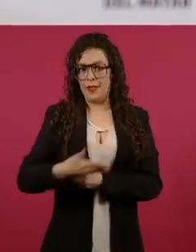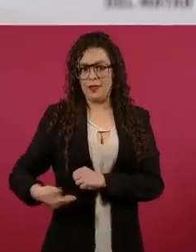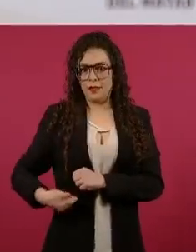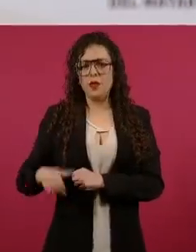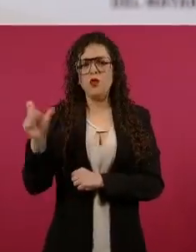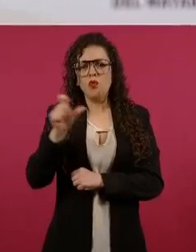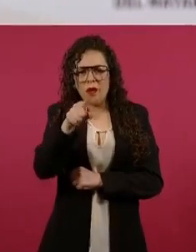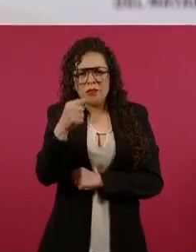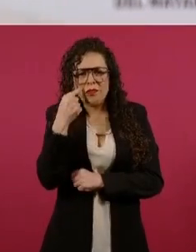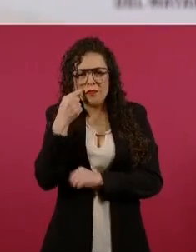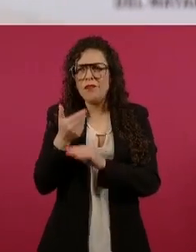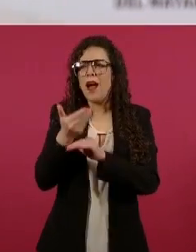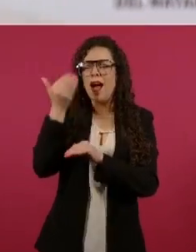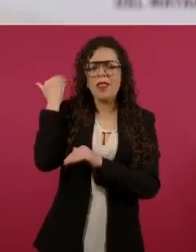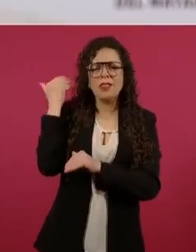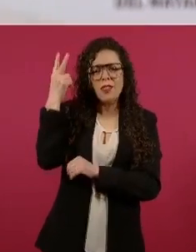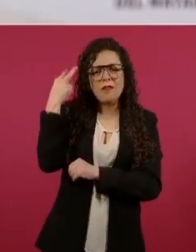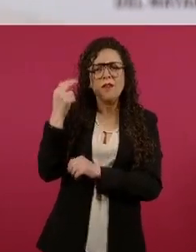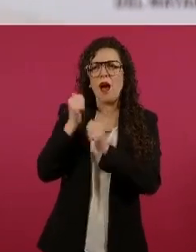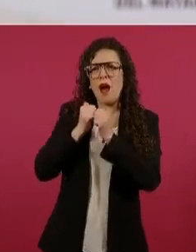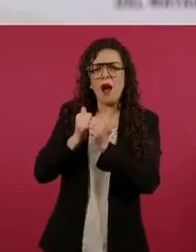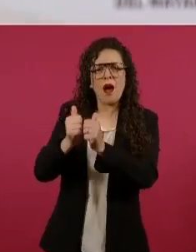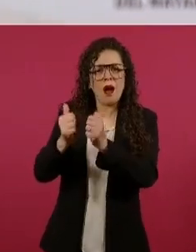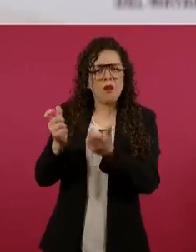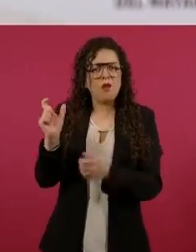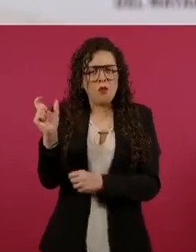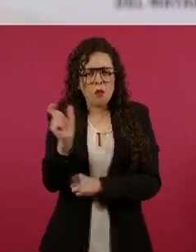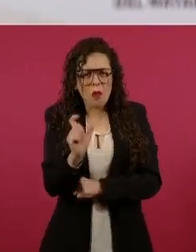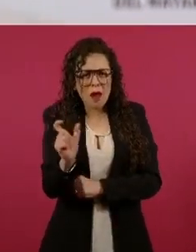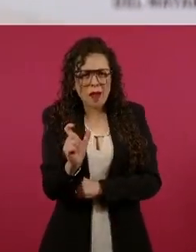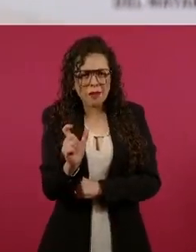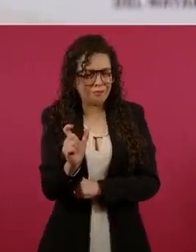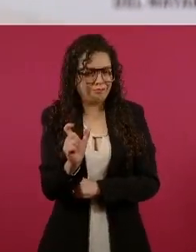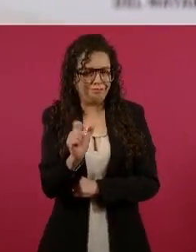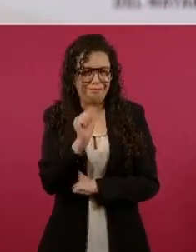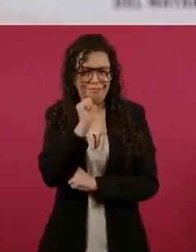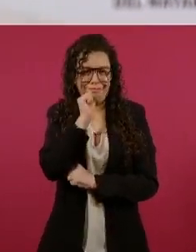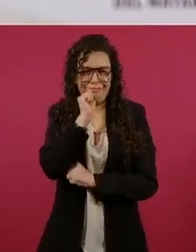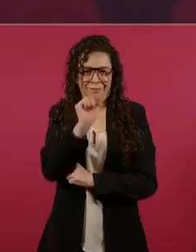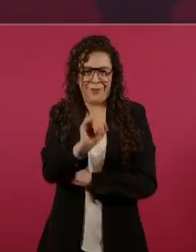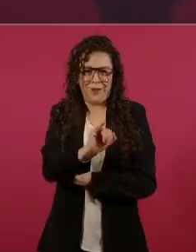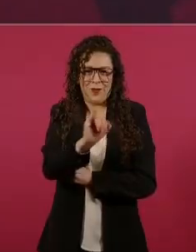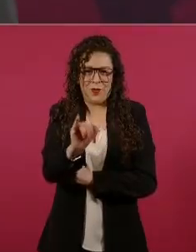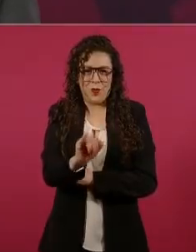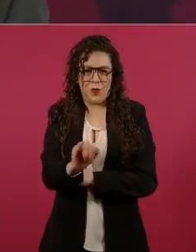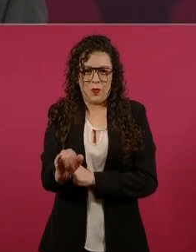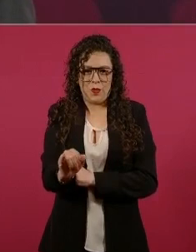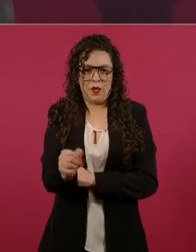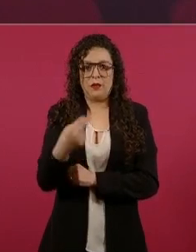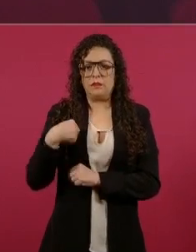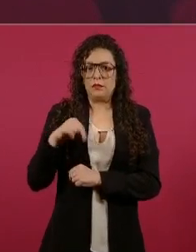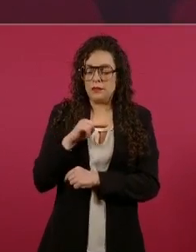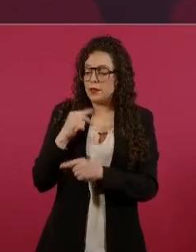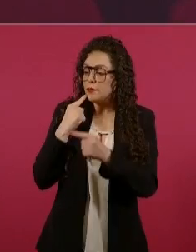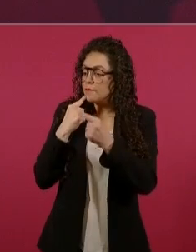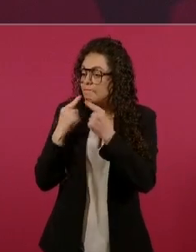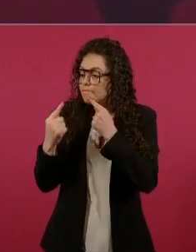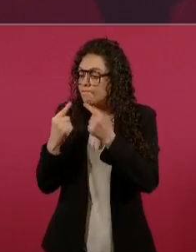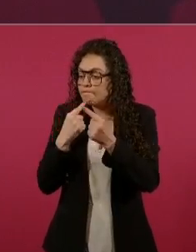vamos hablando, vamos platicando, y lo mismo en el caso de los colaboradores,